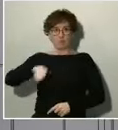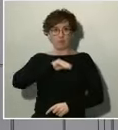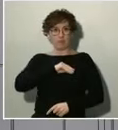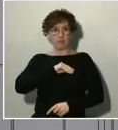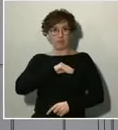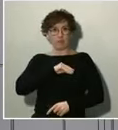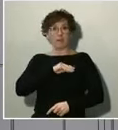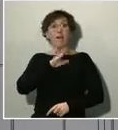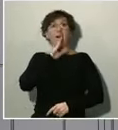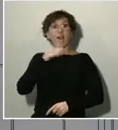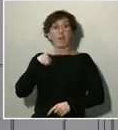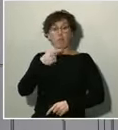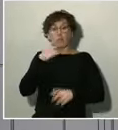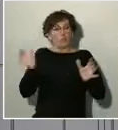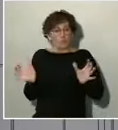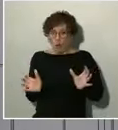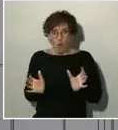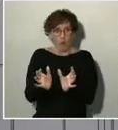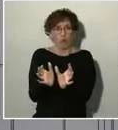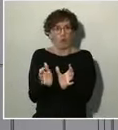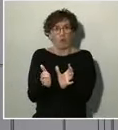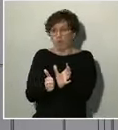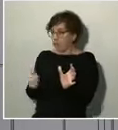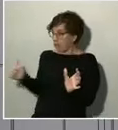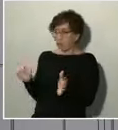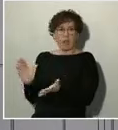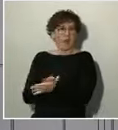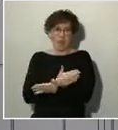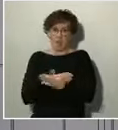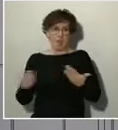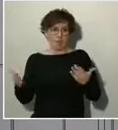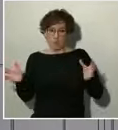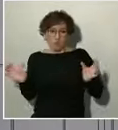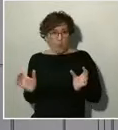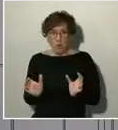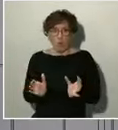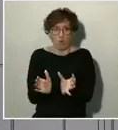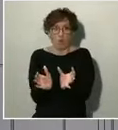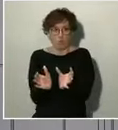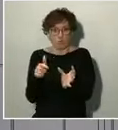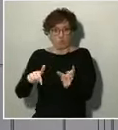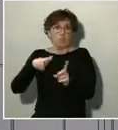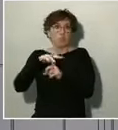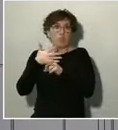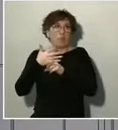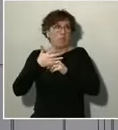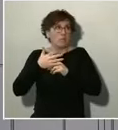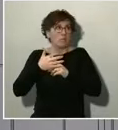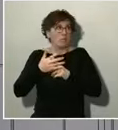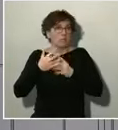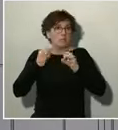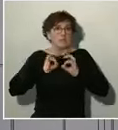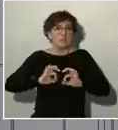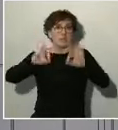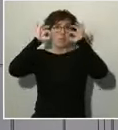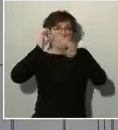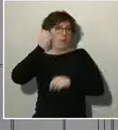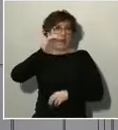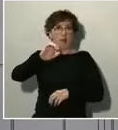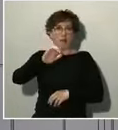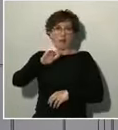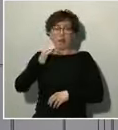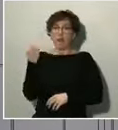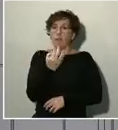Porque todos, en circunstancias tan difícilmente extraordinarias como las que estamos sufriendo, tienen que tener la garantía, la certeza